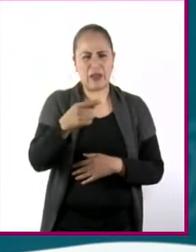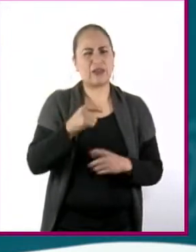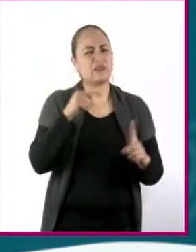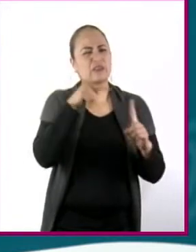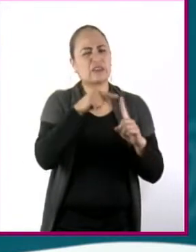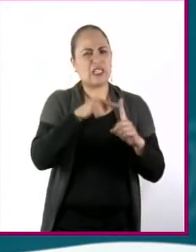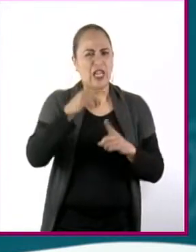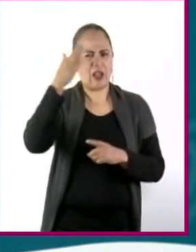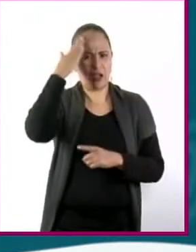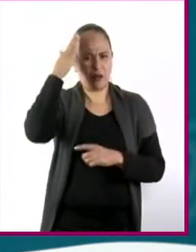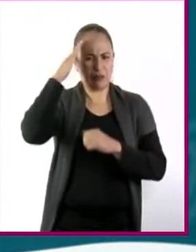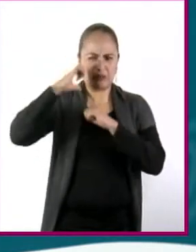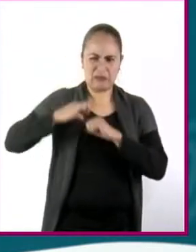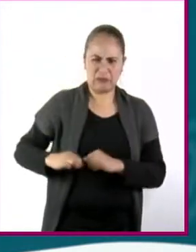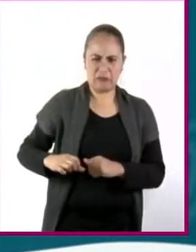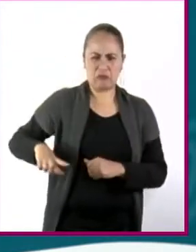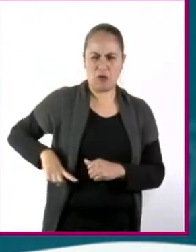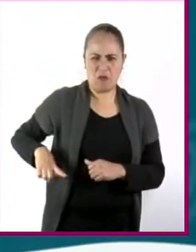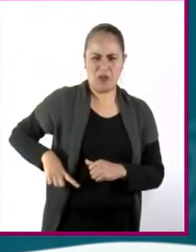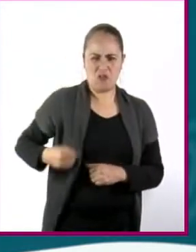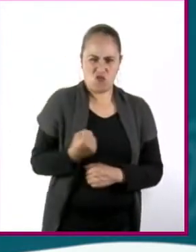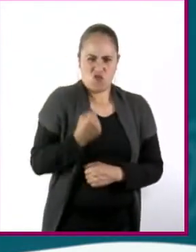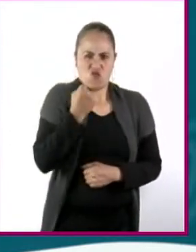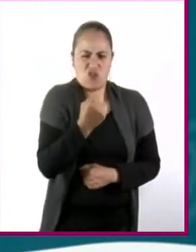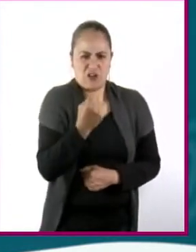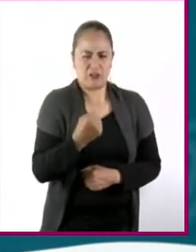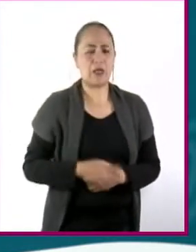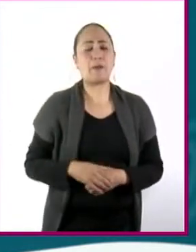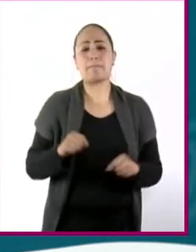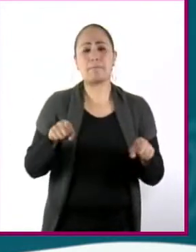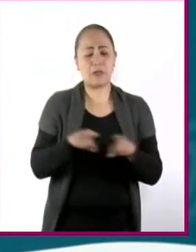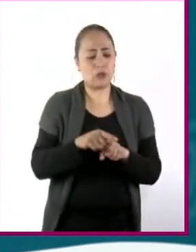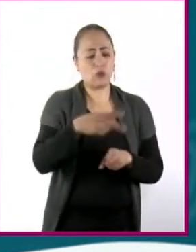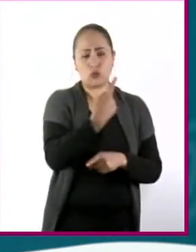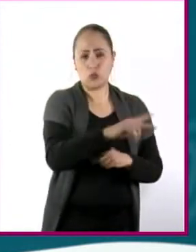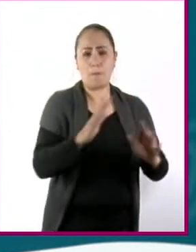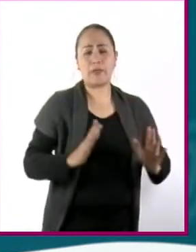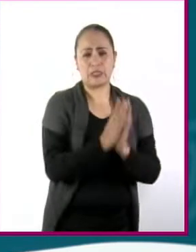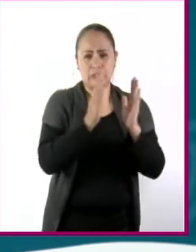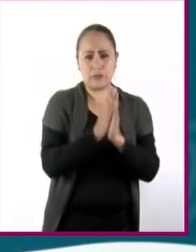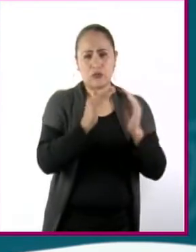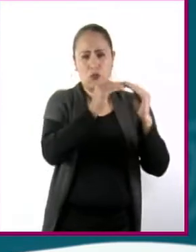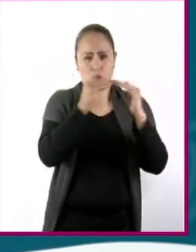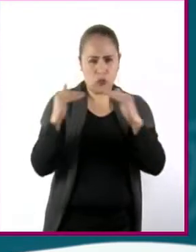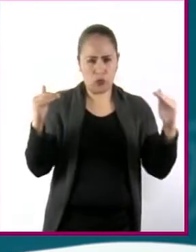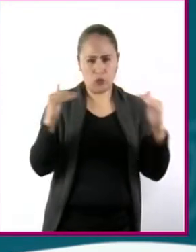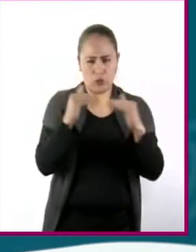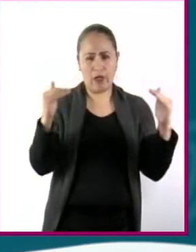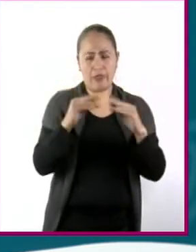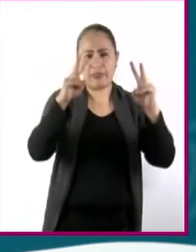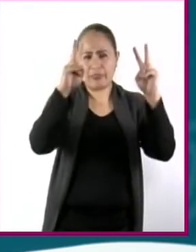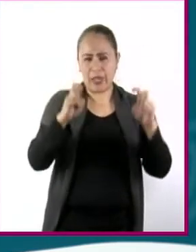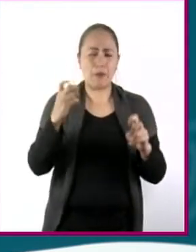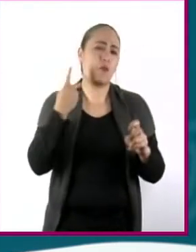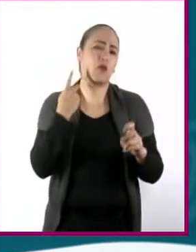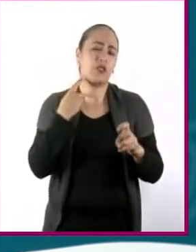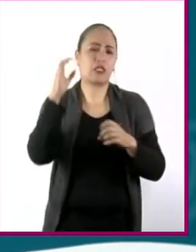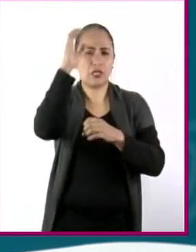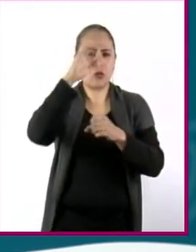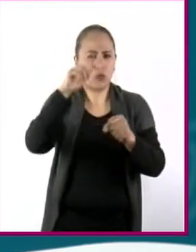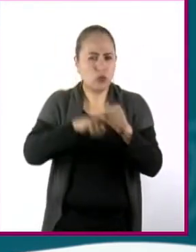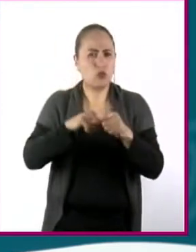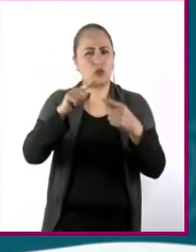gobiernos autoritarios y exigía la participación democrática de la juventud, tanto en los ámbitos de la política como en la cultura y el arte.